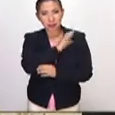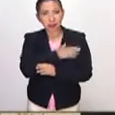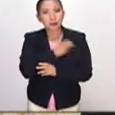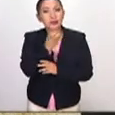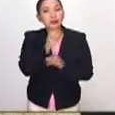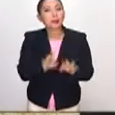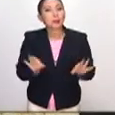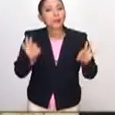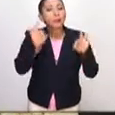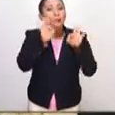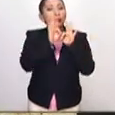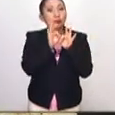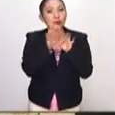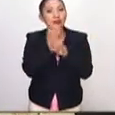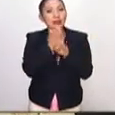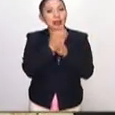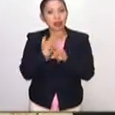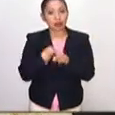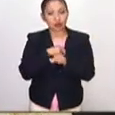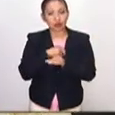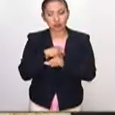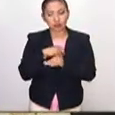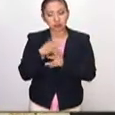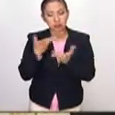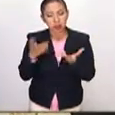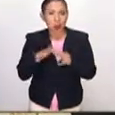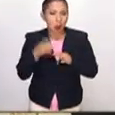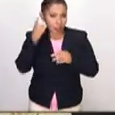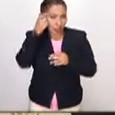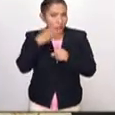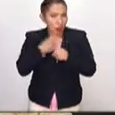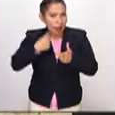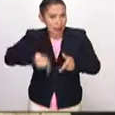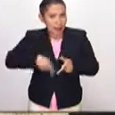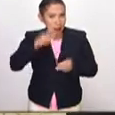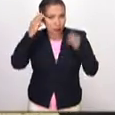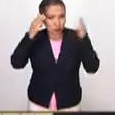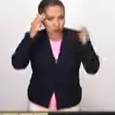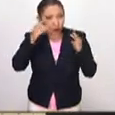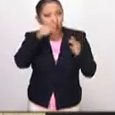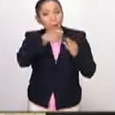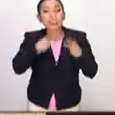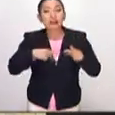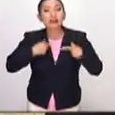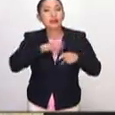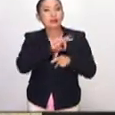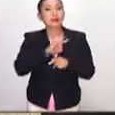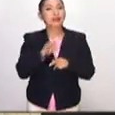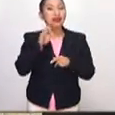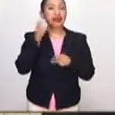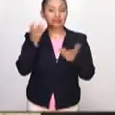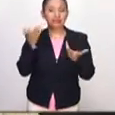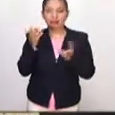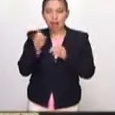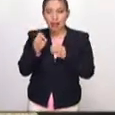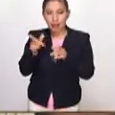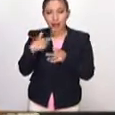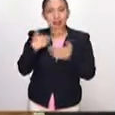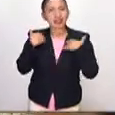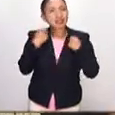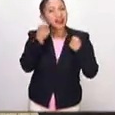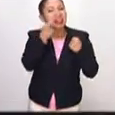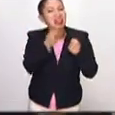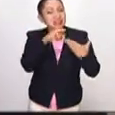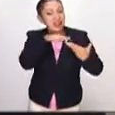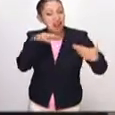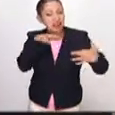muchísimo a nosotros como directivos del MUNAL que el público pudiera, Javier, entender